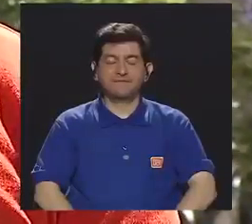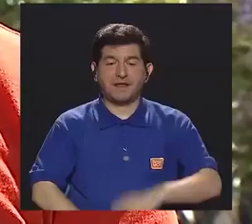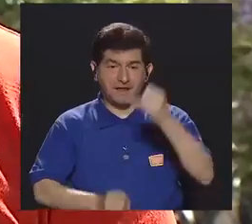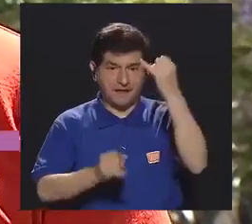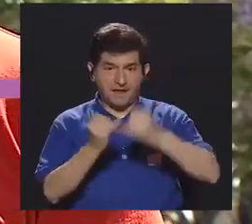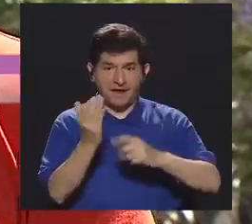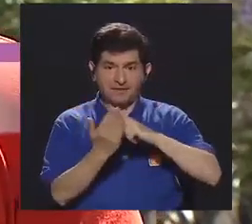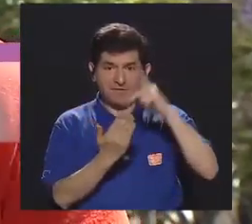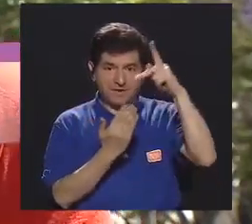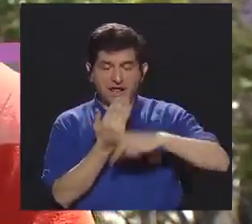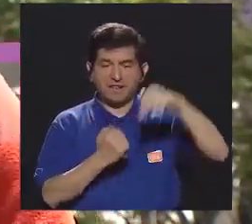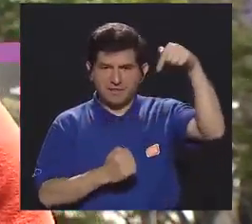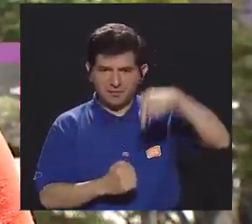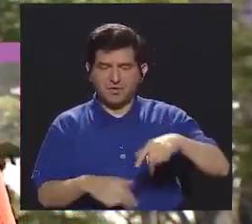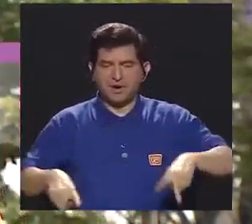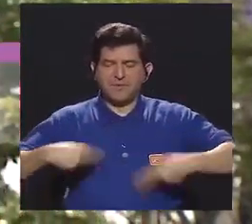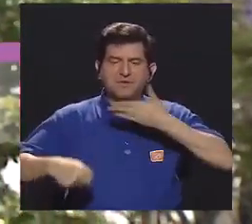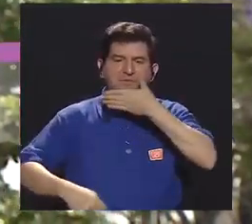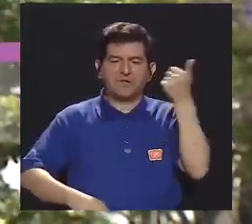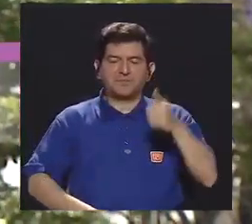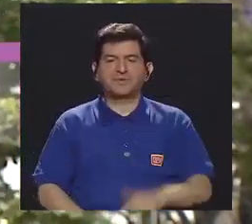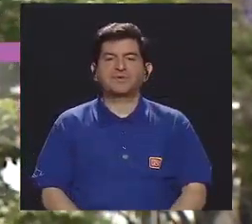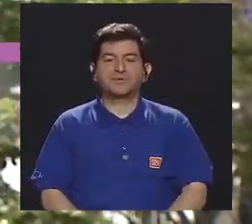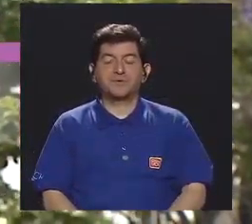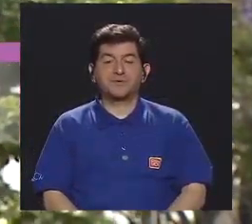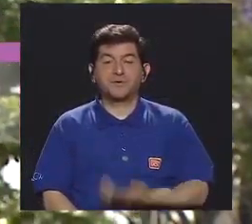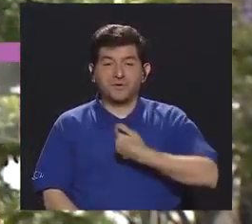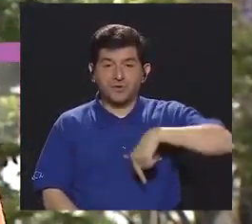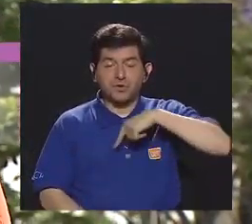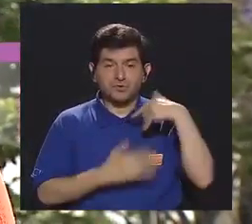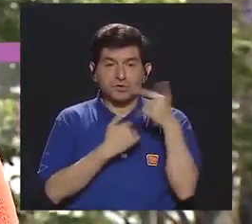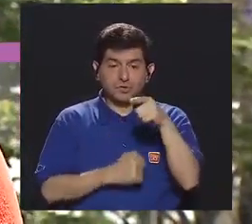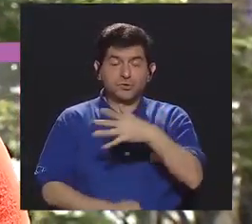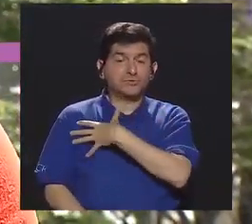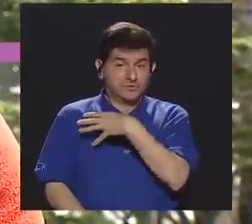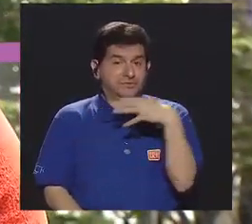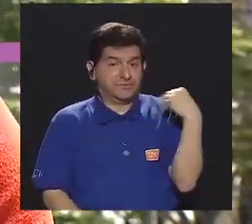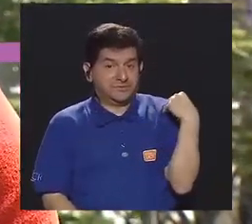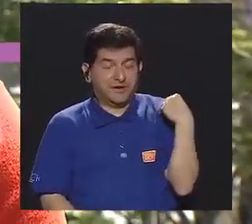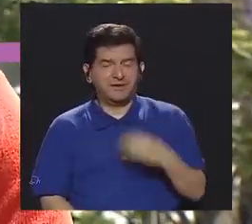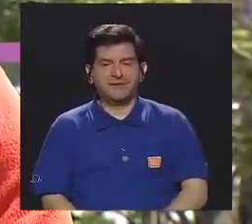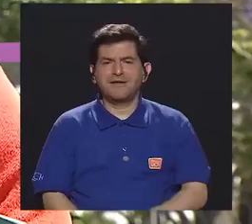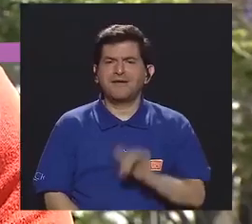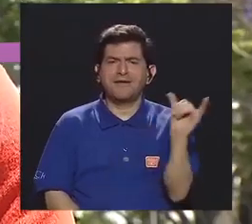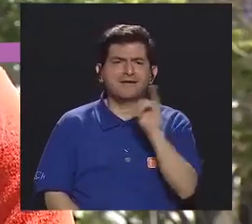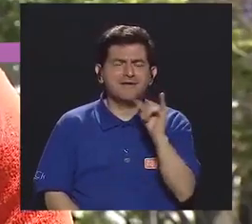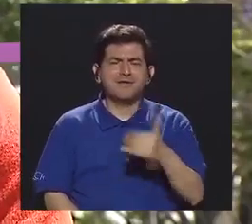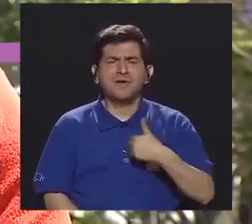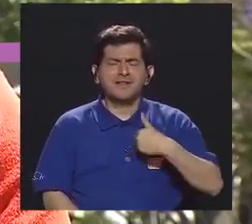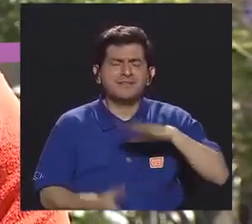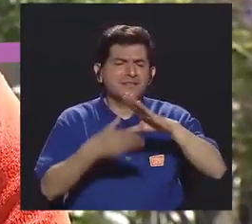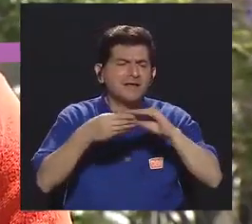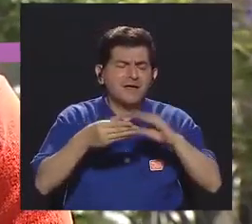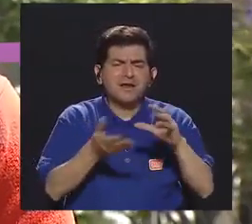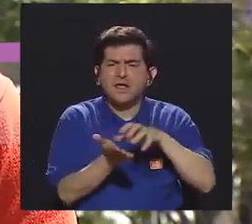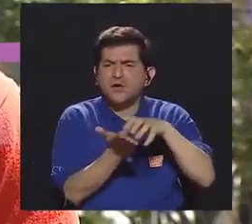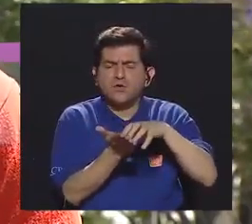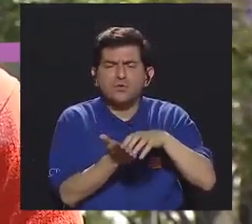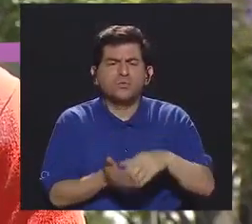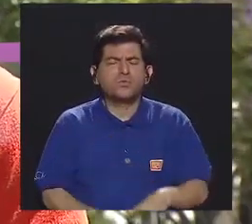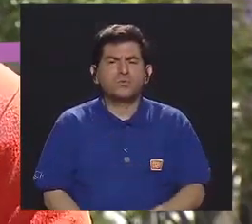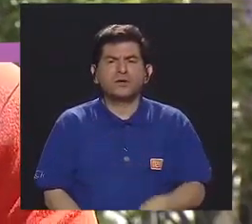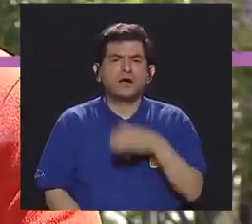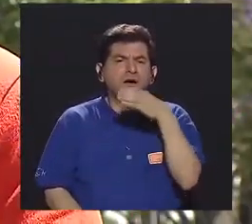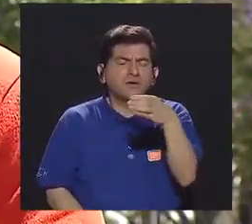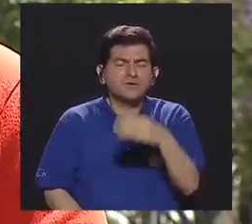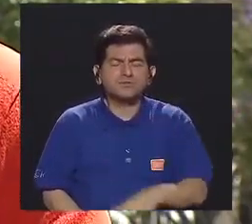Bueno, estamos llegando al final de nuestro programa Vivir Mejor, esperando que haya sido de su agrado. Igualmente, si tienen algún comentario, duda